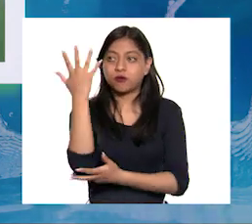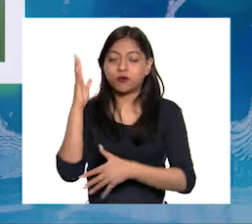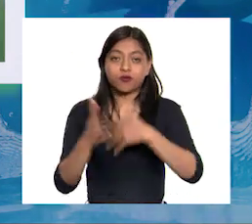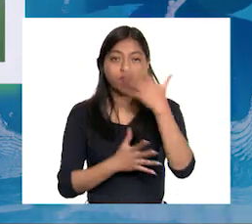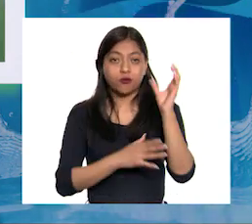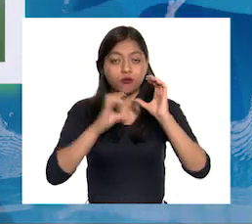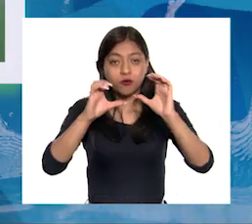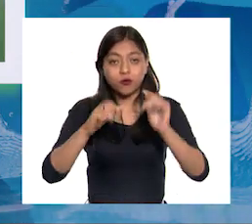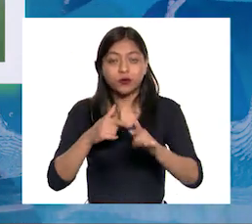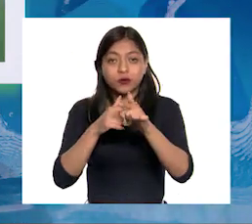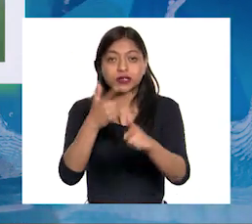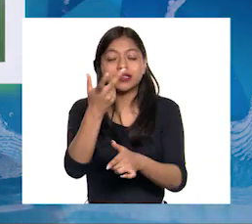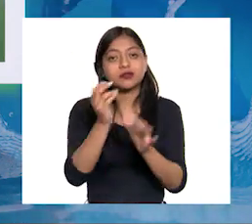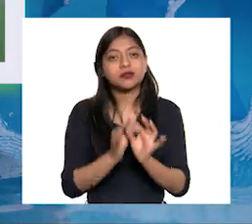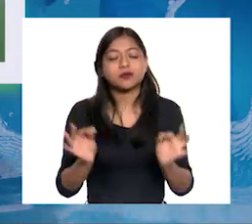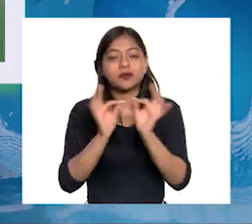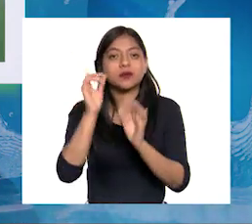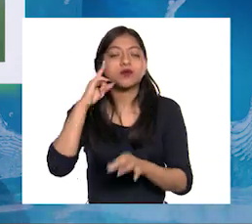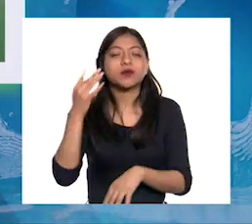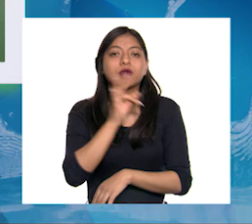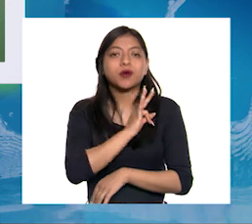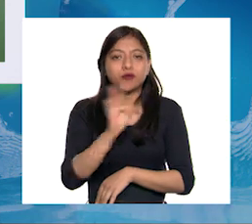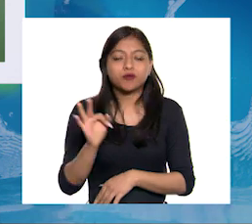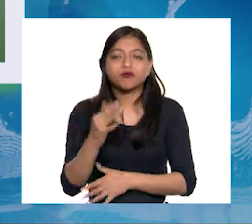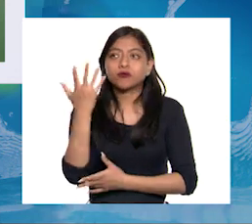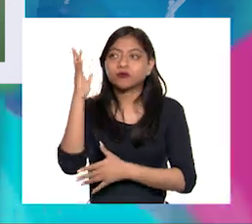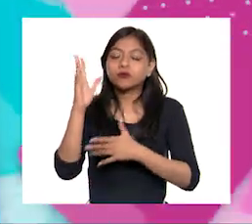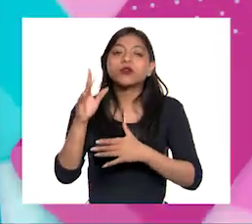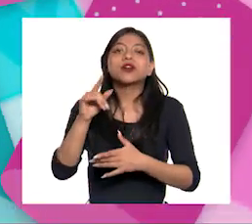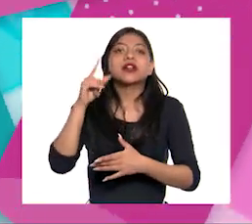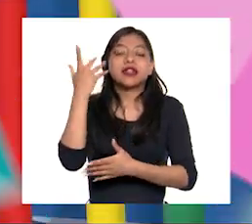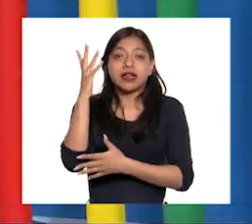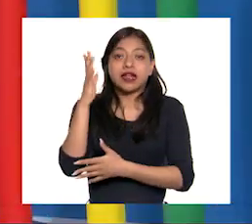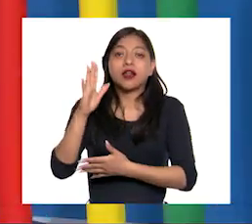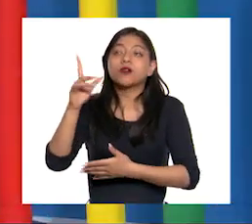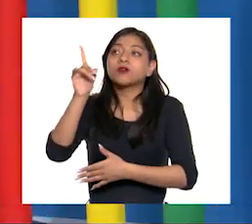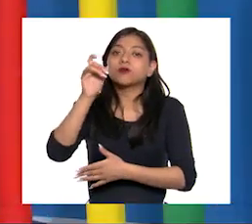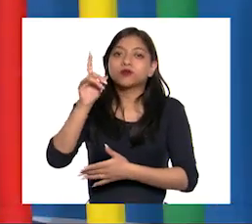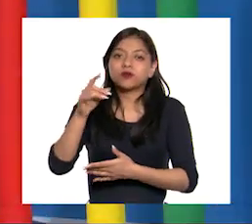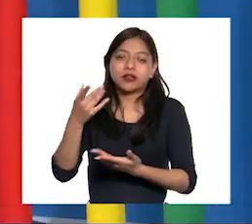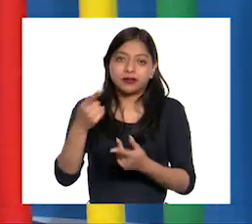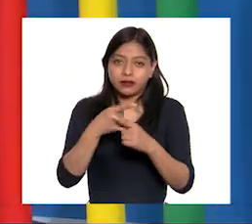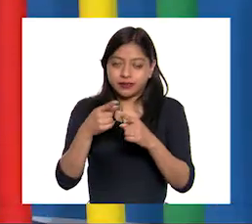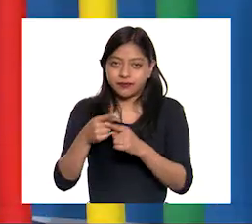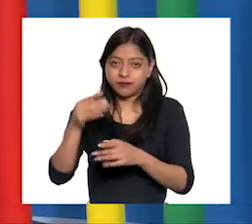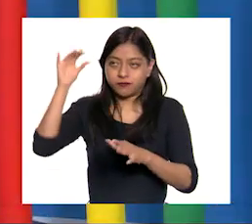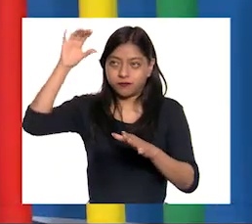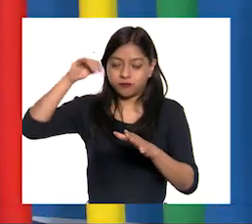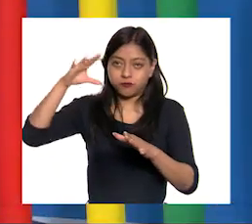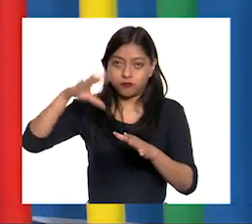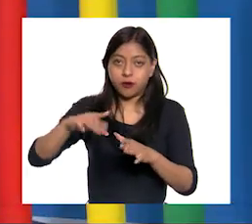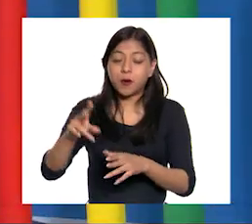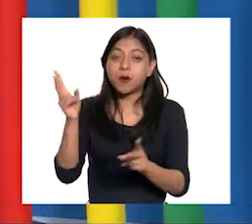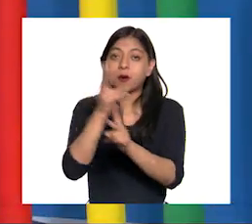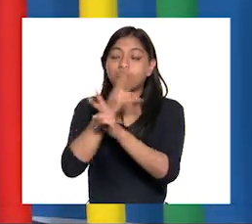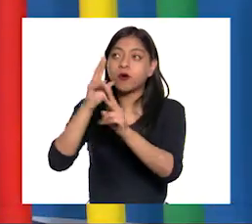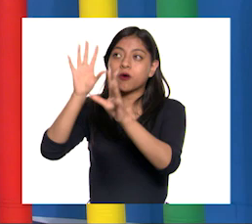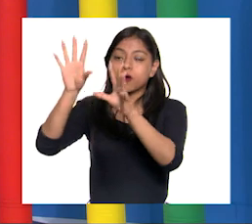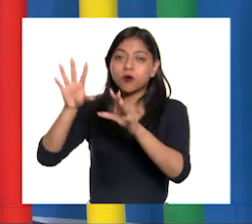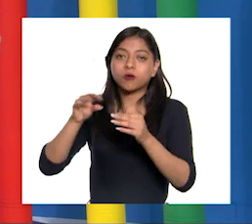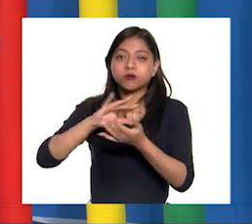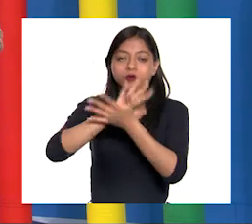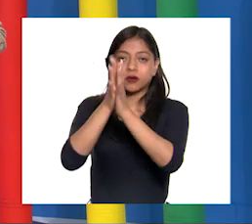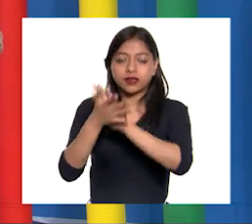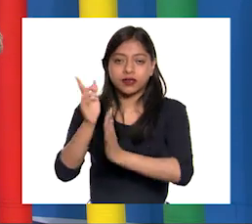vegetación natural es esencial para mantener su capacidad de captura de carbono Muy bien, pues marqué transporte público y